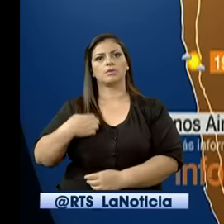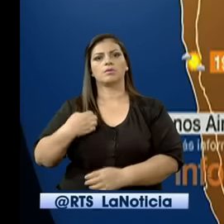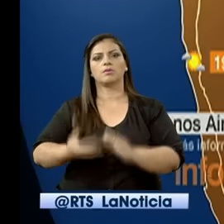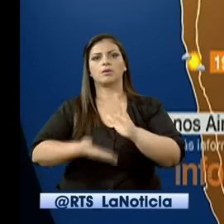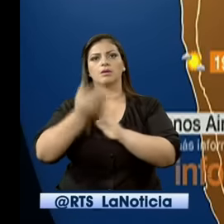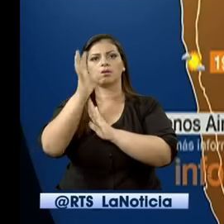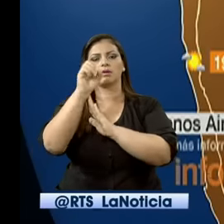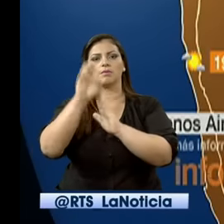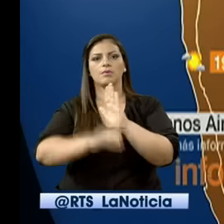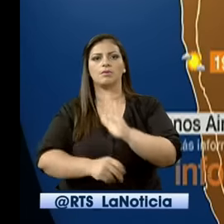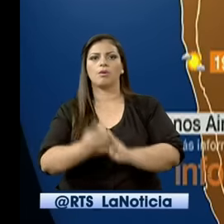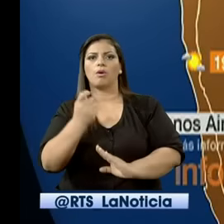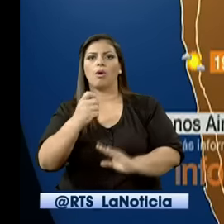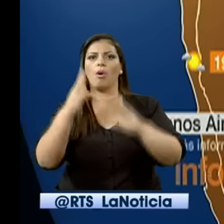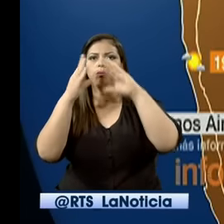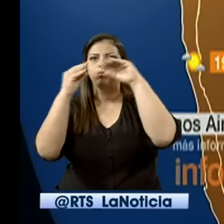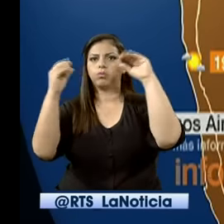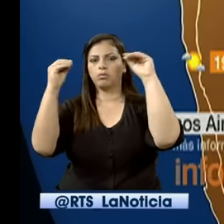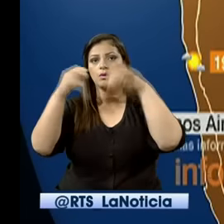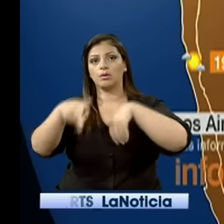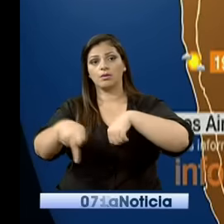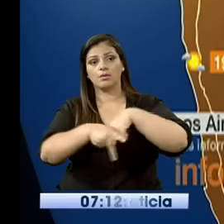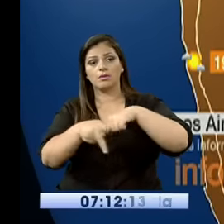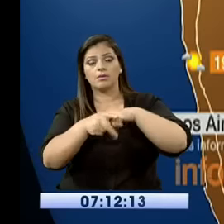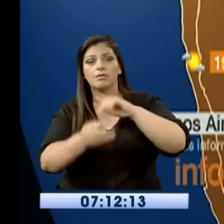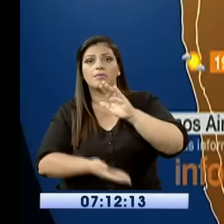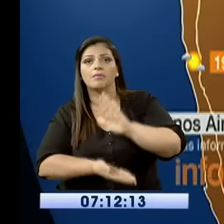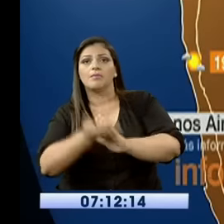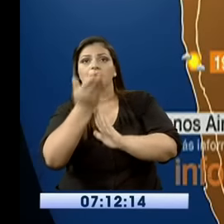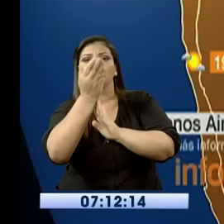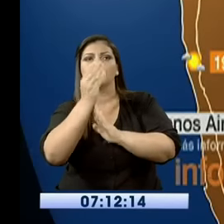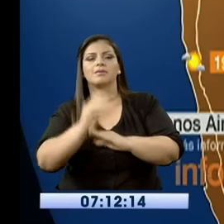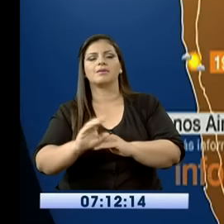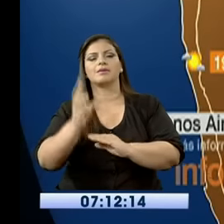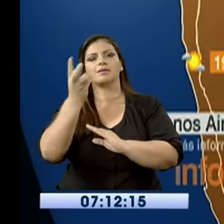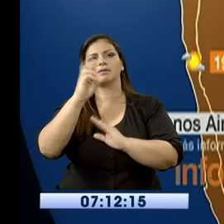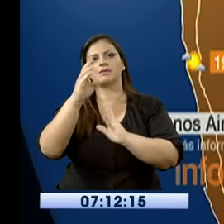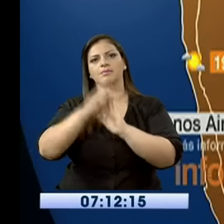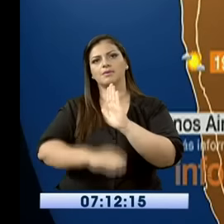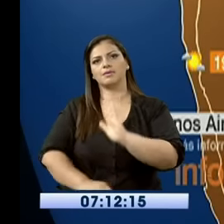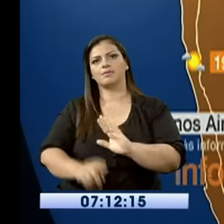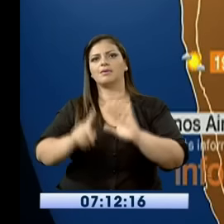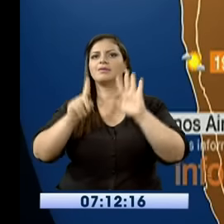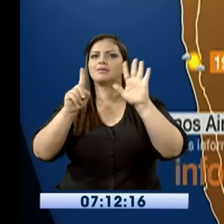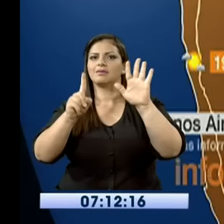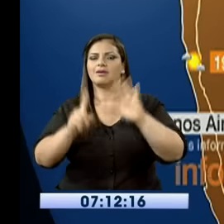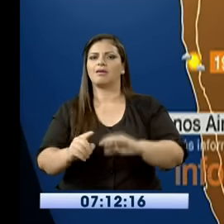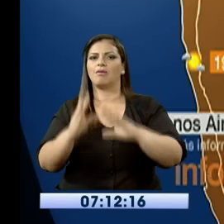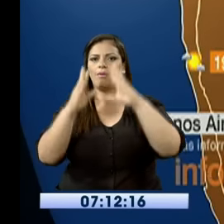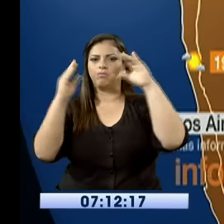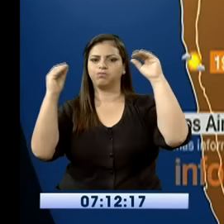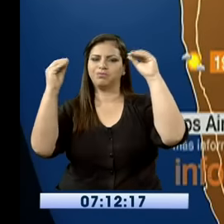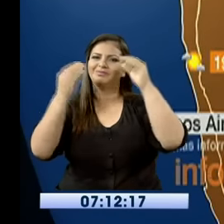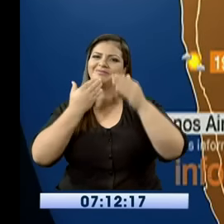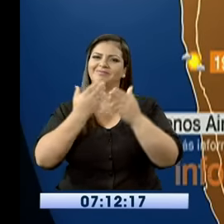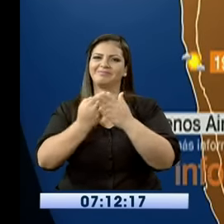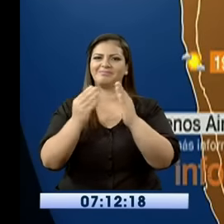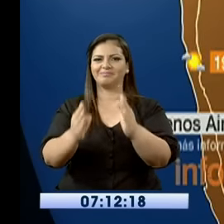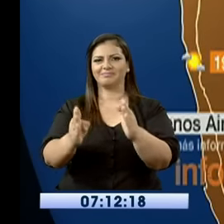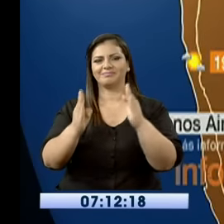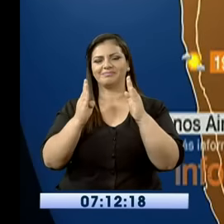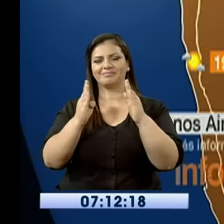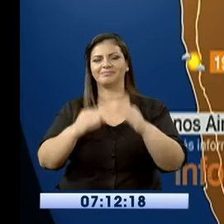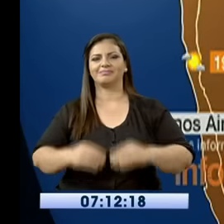11, cielo nublado. Y en Asunción, máxima 16, mínima 6, día nublado. Muchas gracias por habernos acompañado. Hasta aquí,